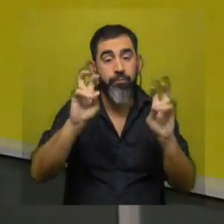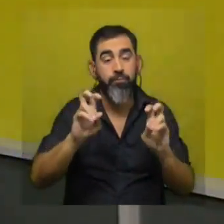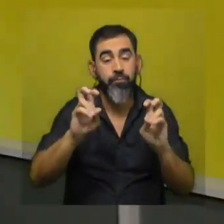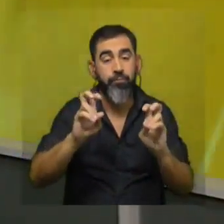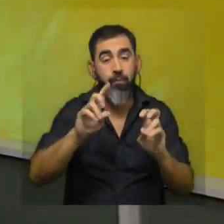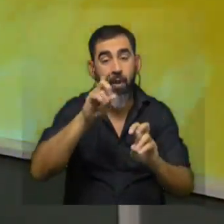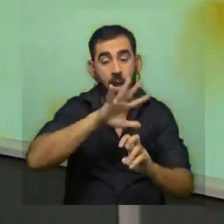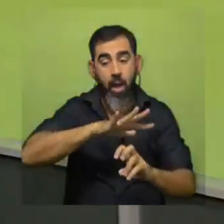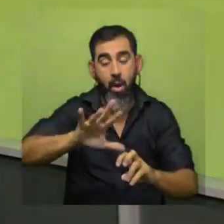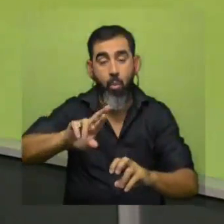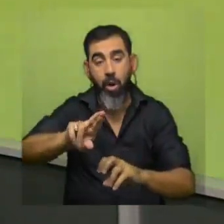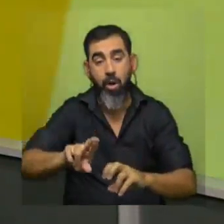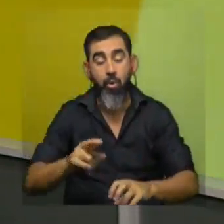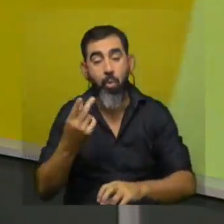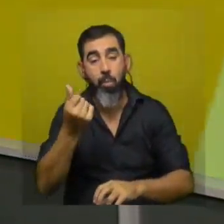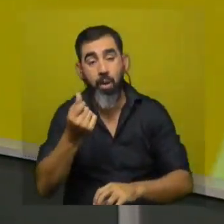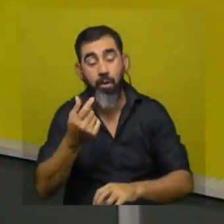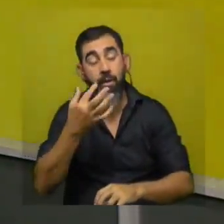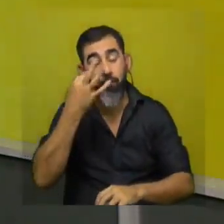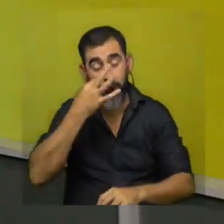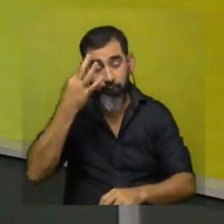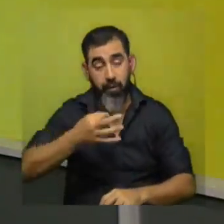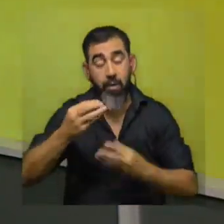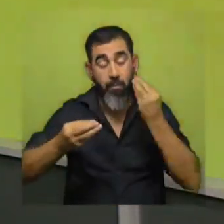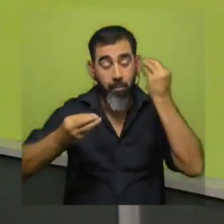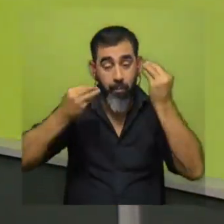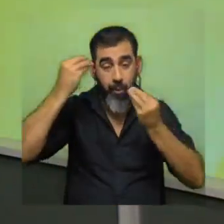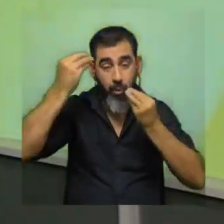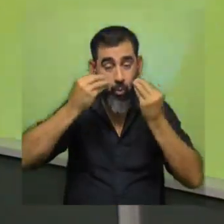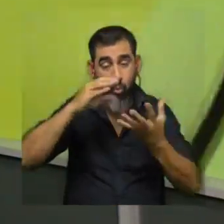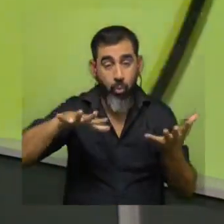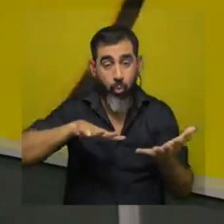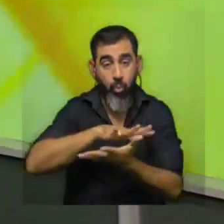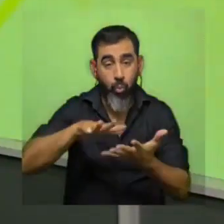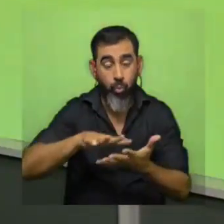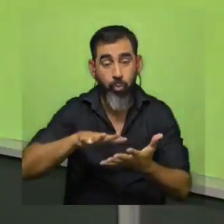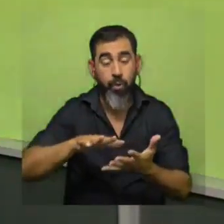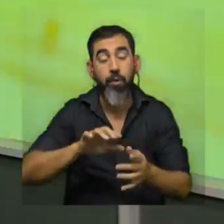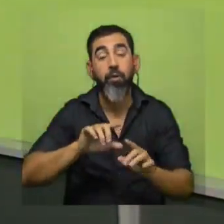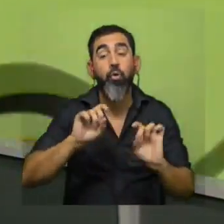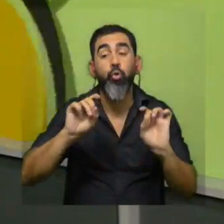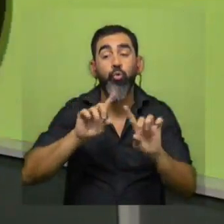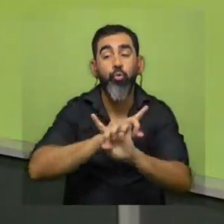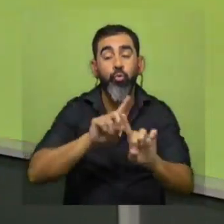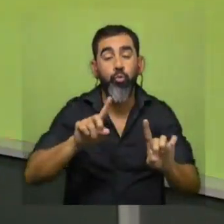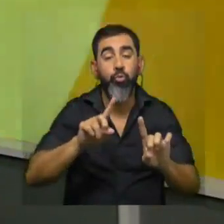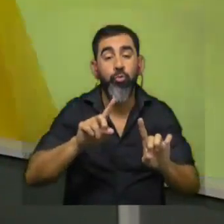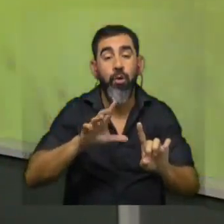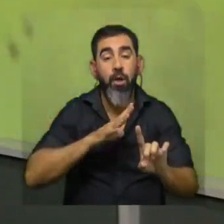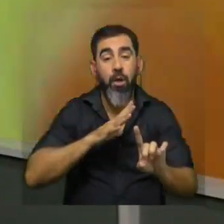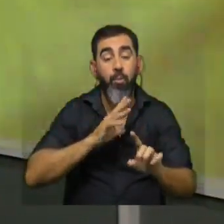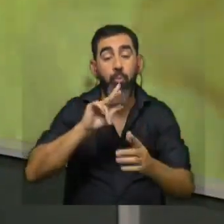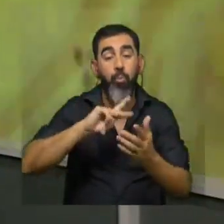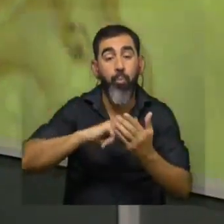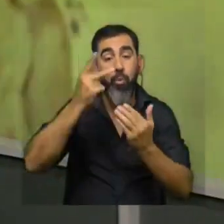estuario del río de la Plata lo cierto es que el escenario preocupa y mucho y ya no sólo por la eventual instalación de un